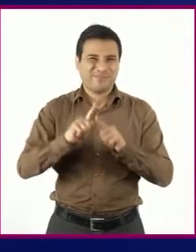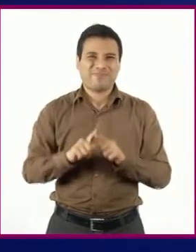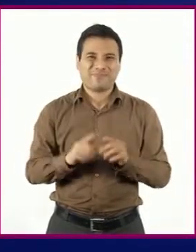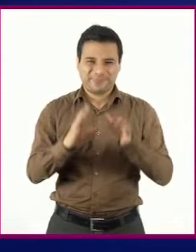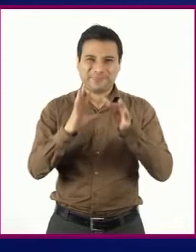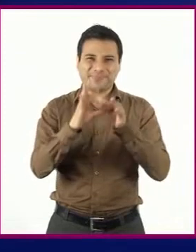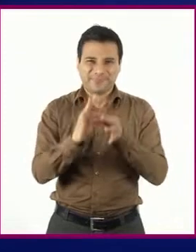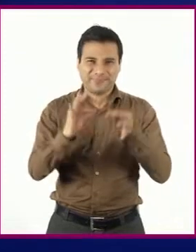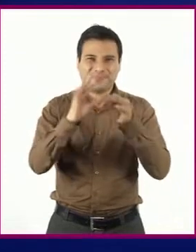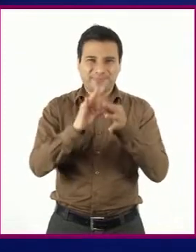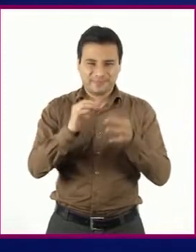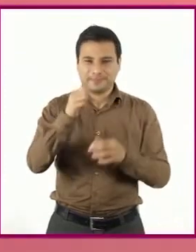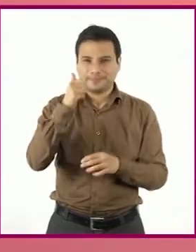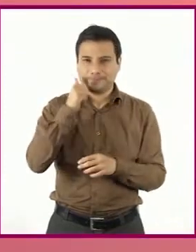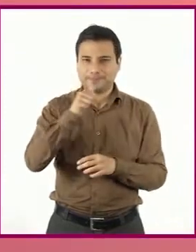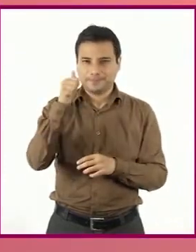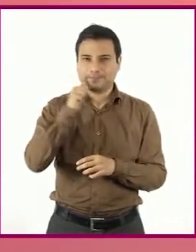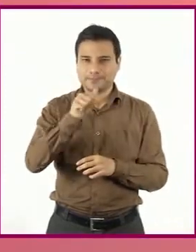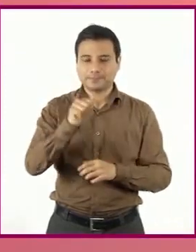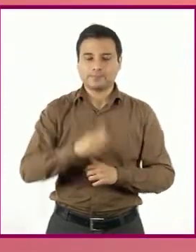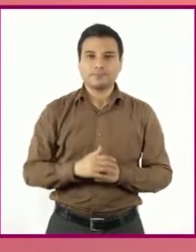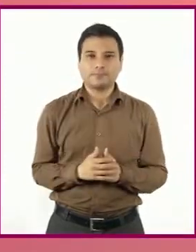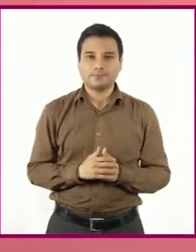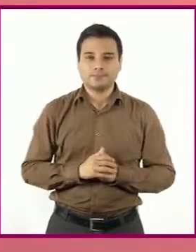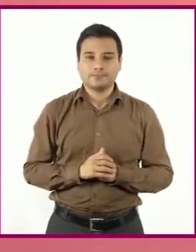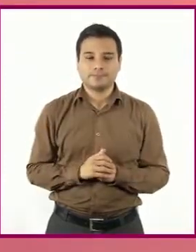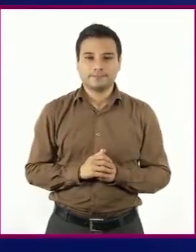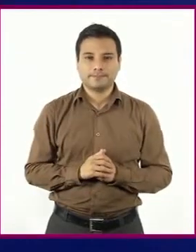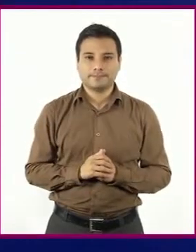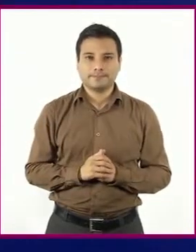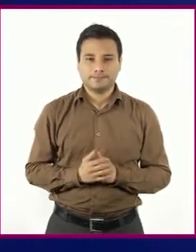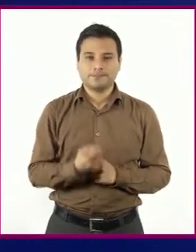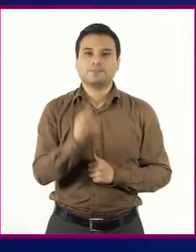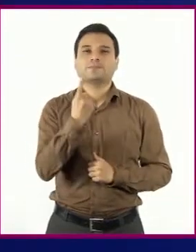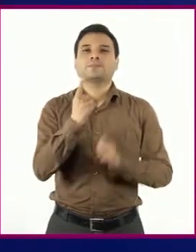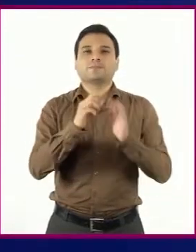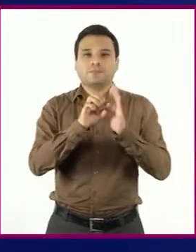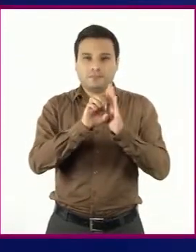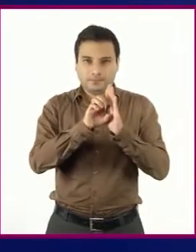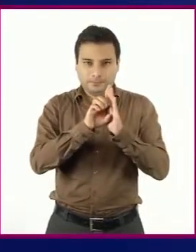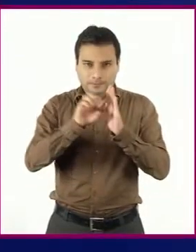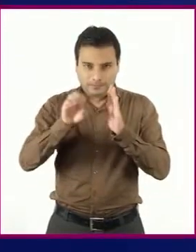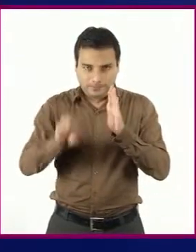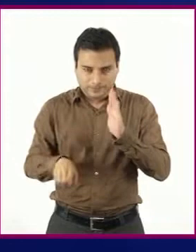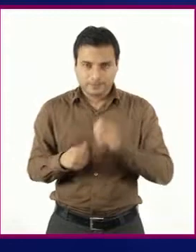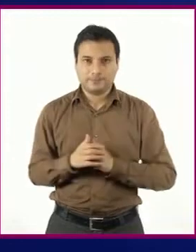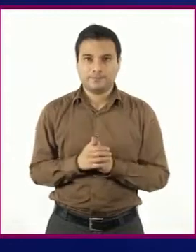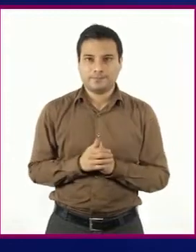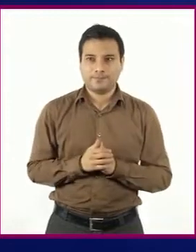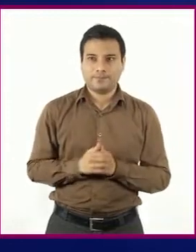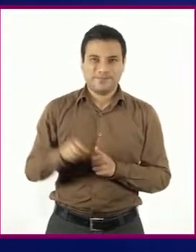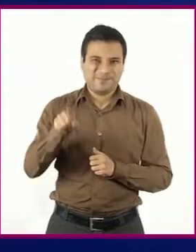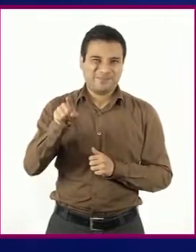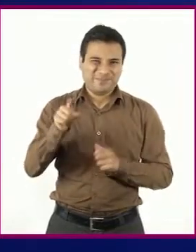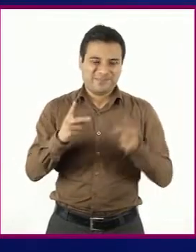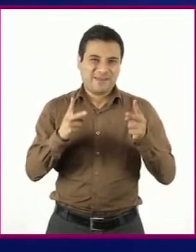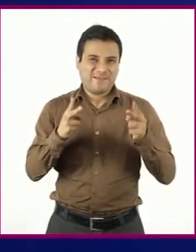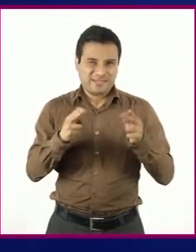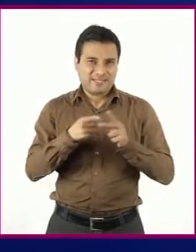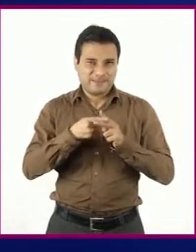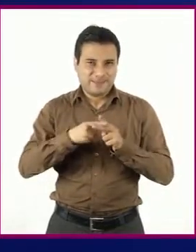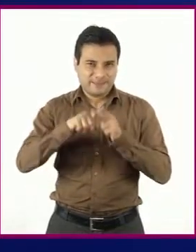vivencias más significativas. Un ejemplo de esto es la frase con la que inicia su